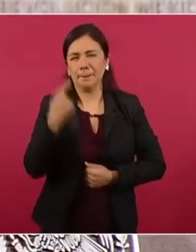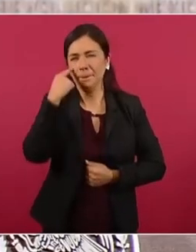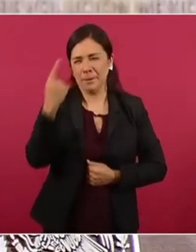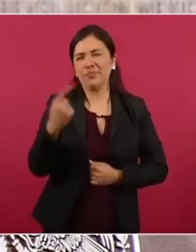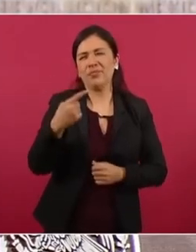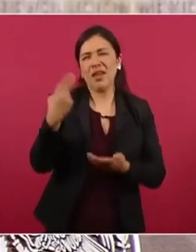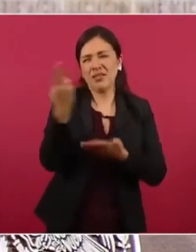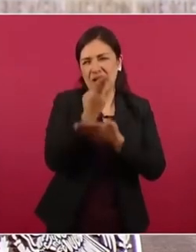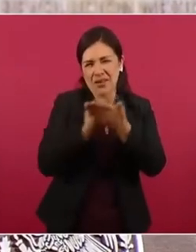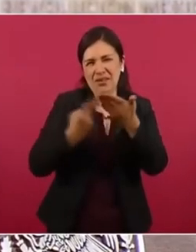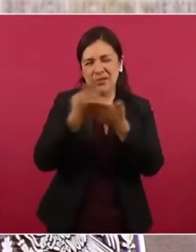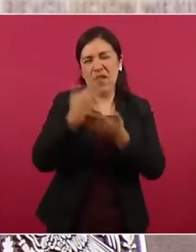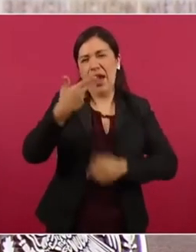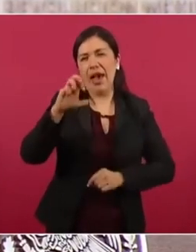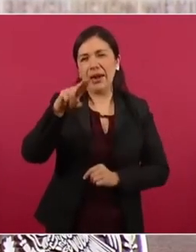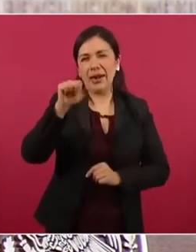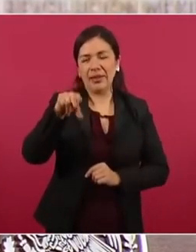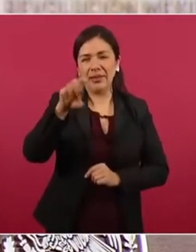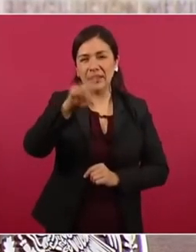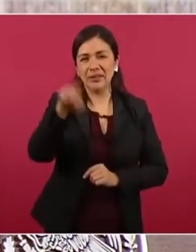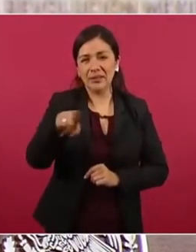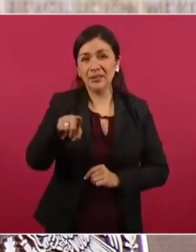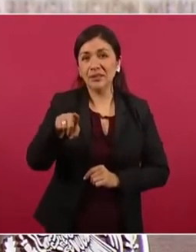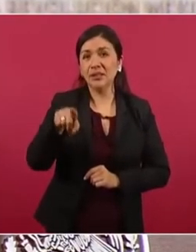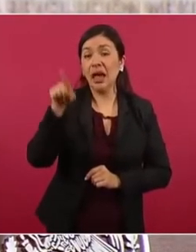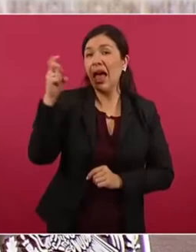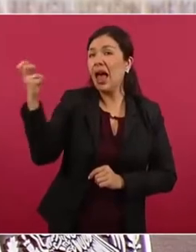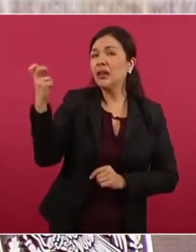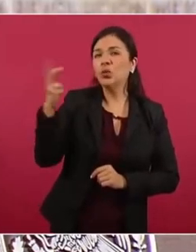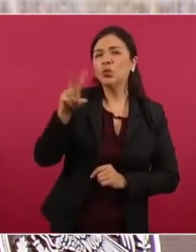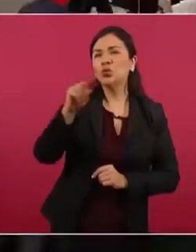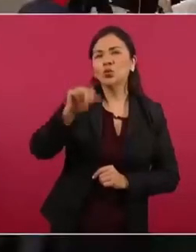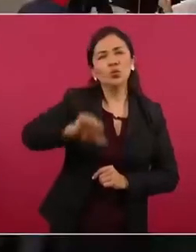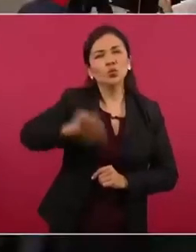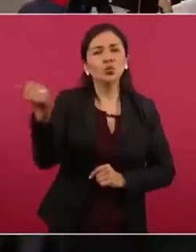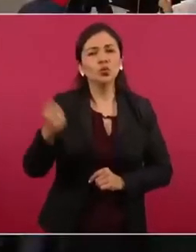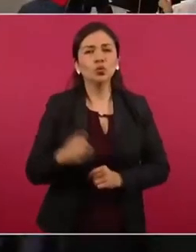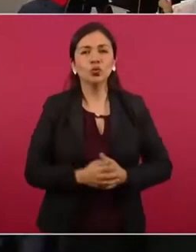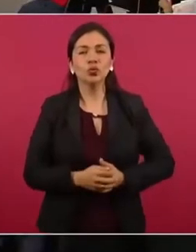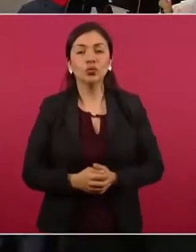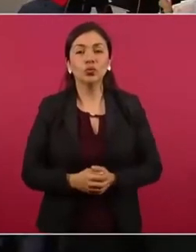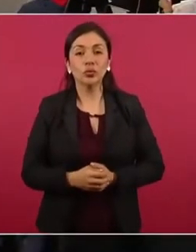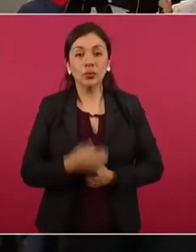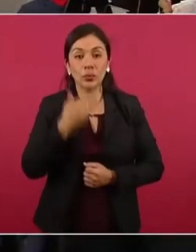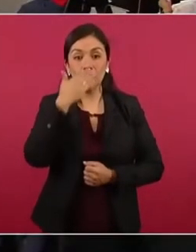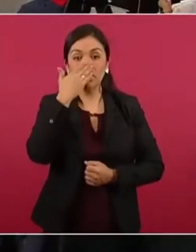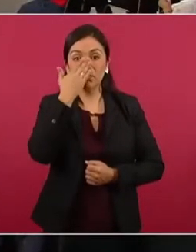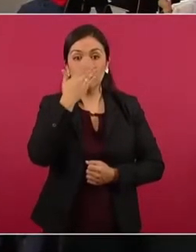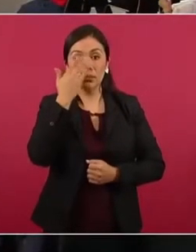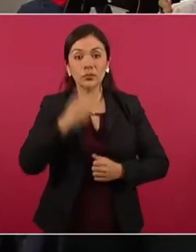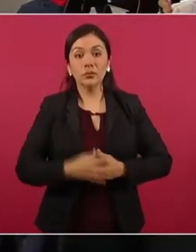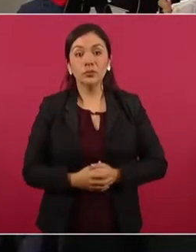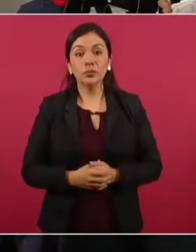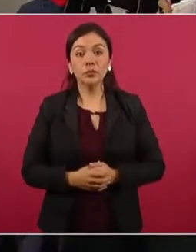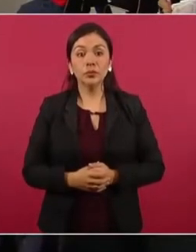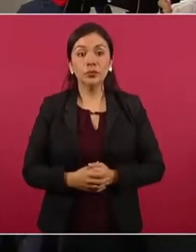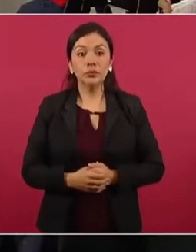Hernández, no, esa no, no,